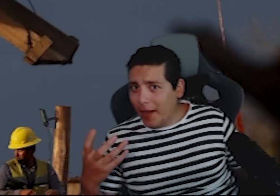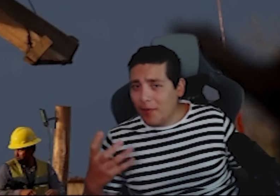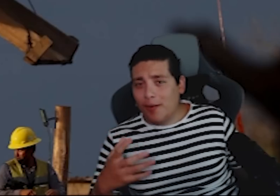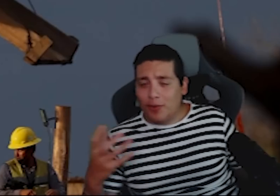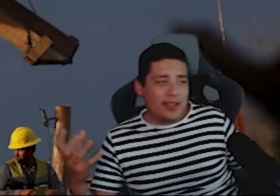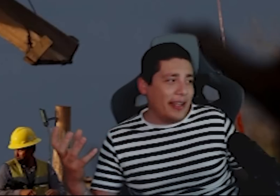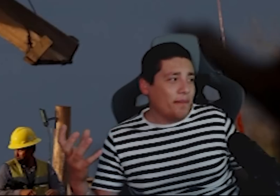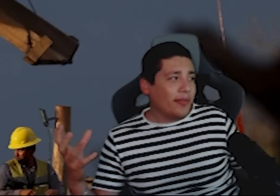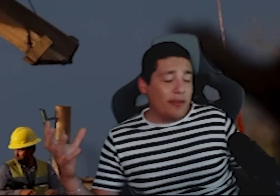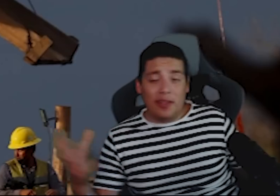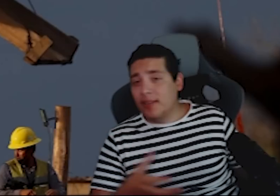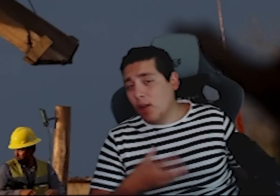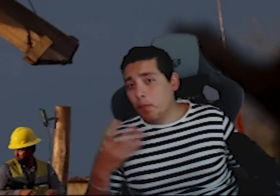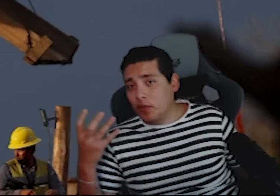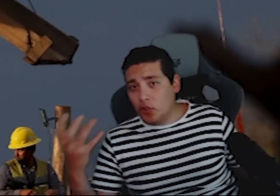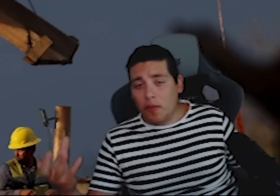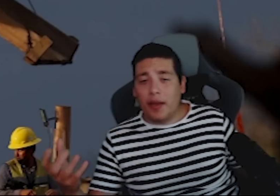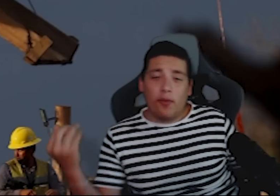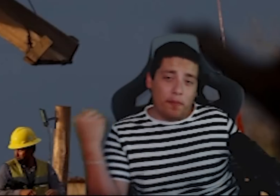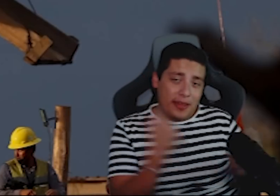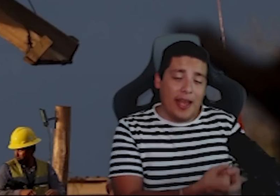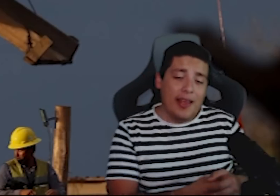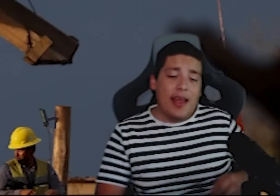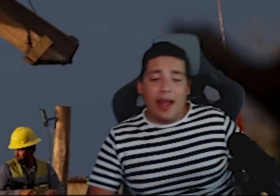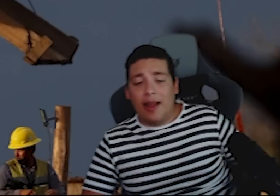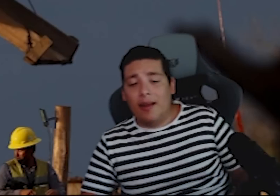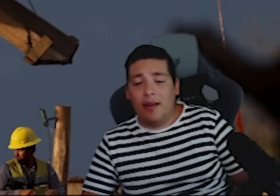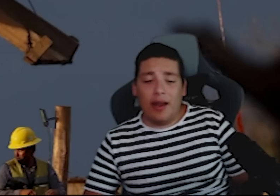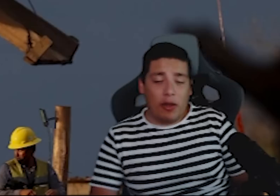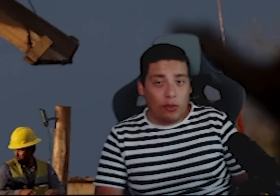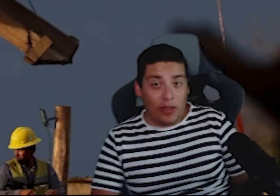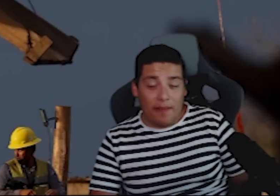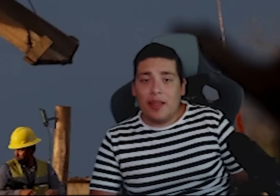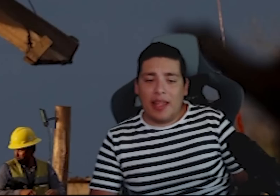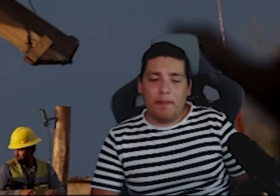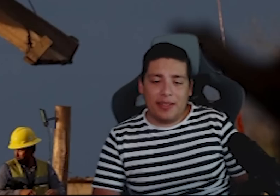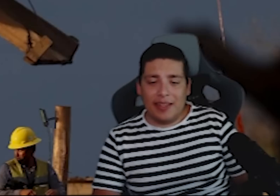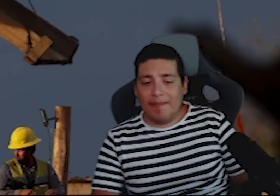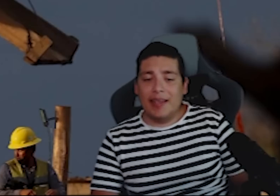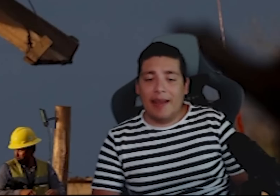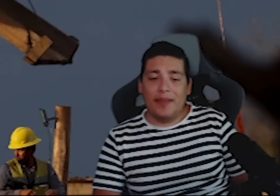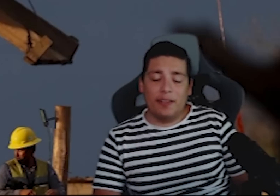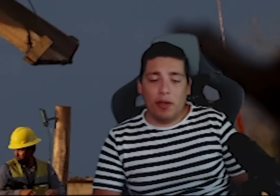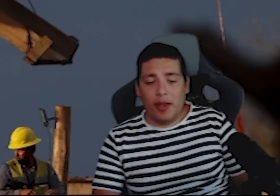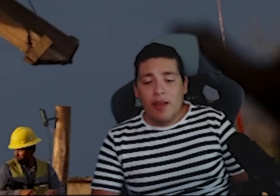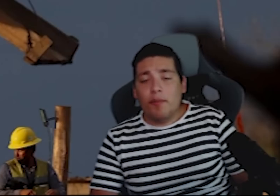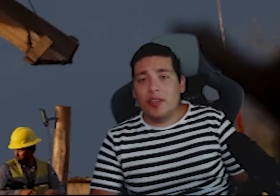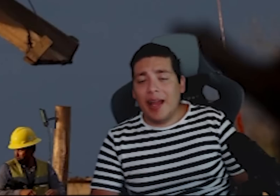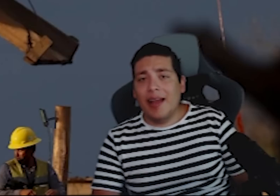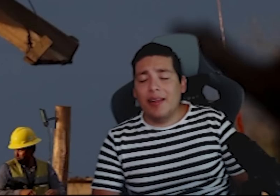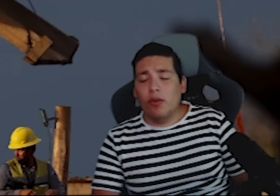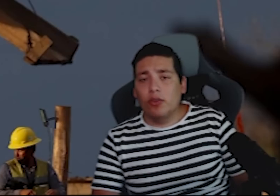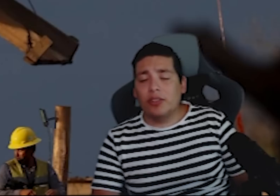porque fue una noticia que utilizó la oposición para golpetear a la 4T y al presidente Andrés Manuel